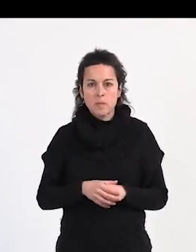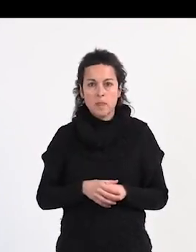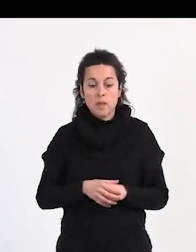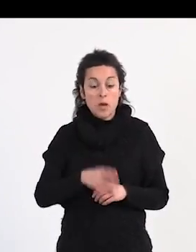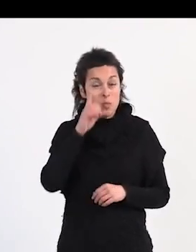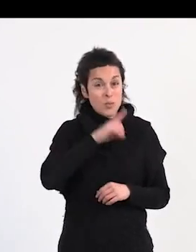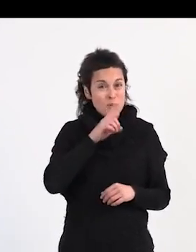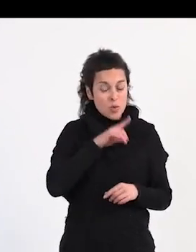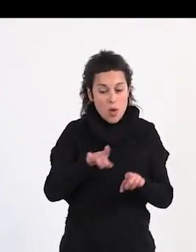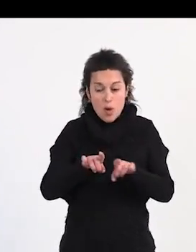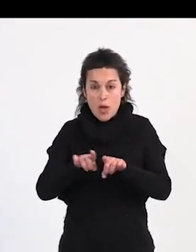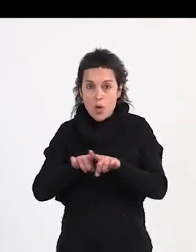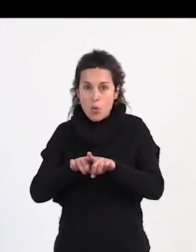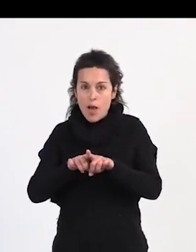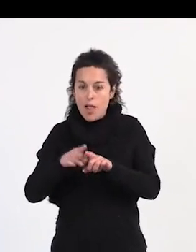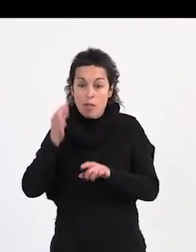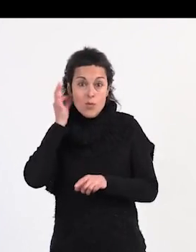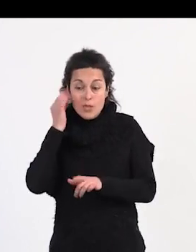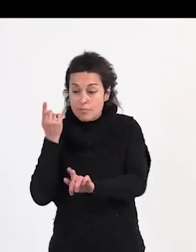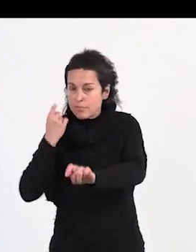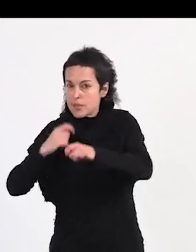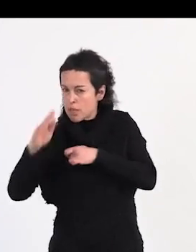trata. No es lo mismo.